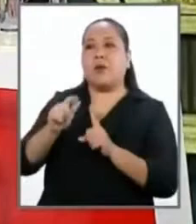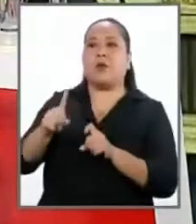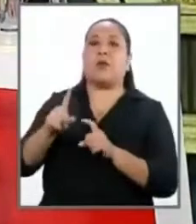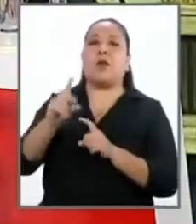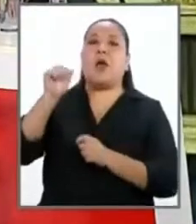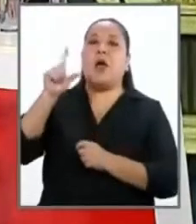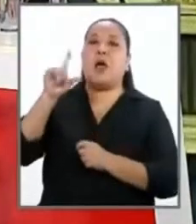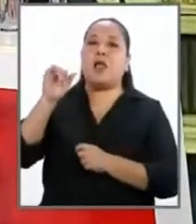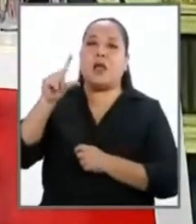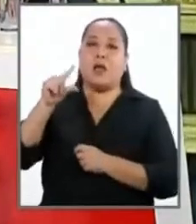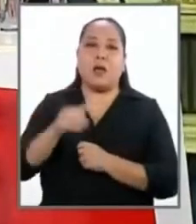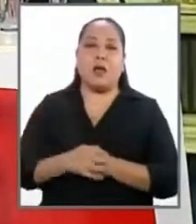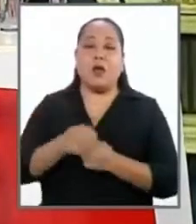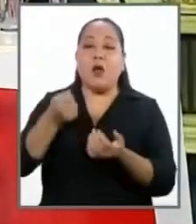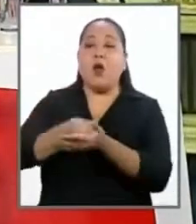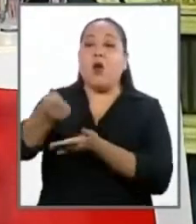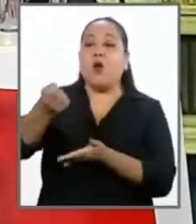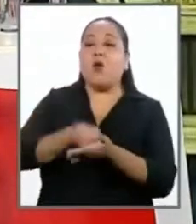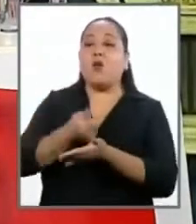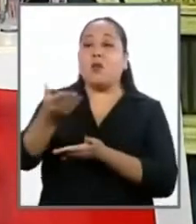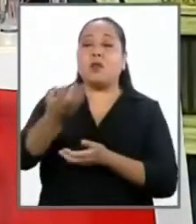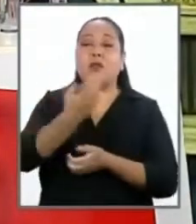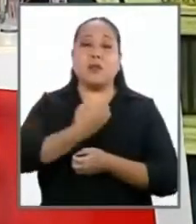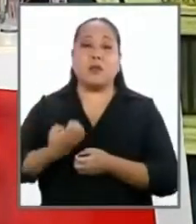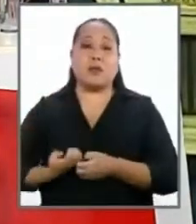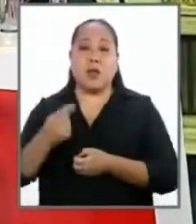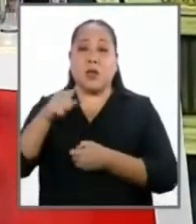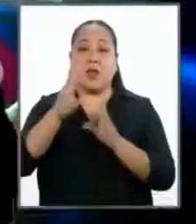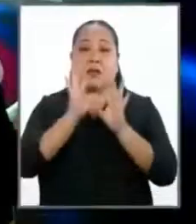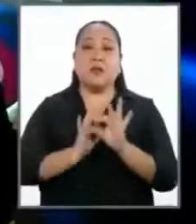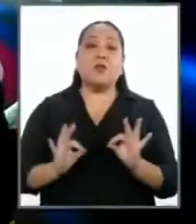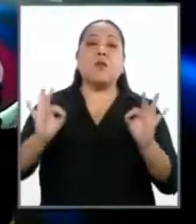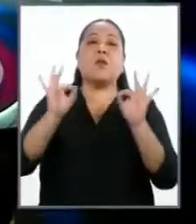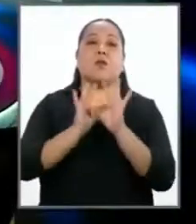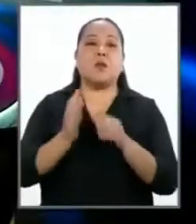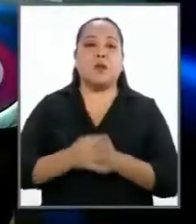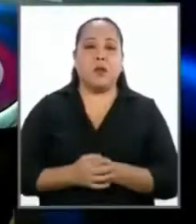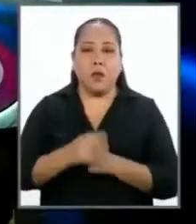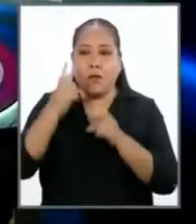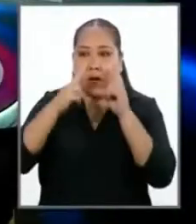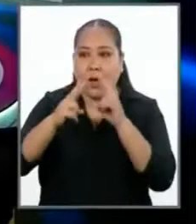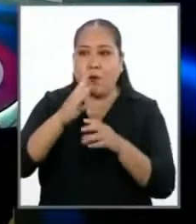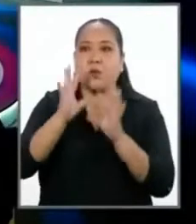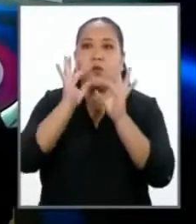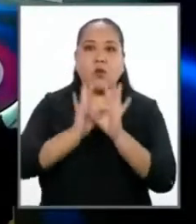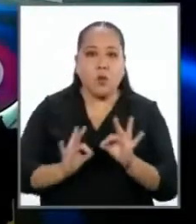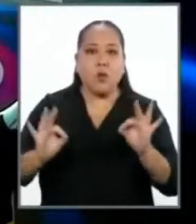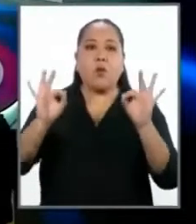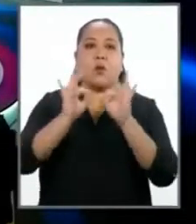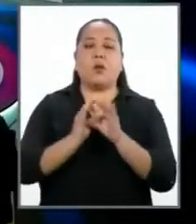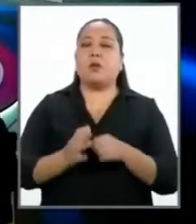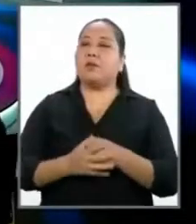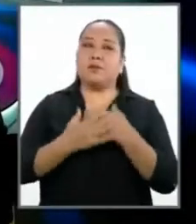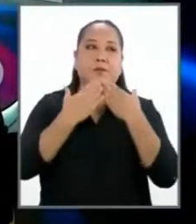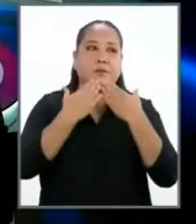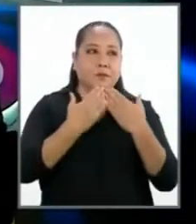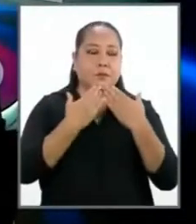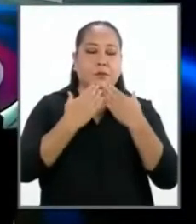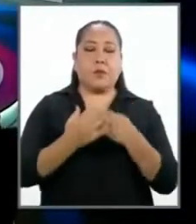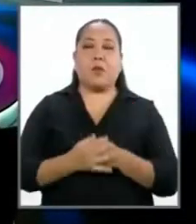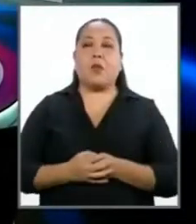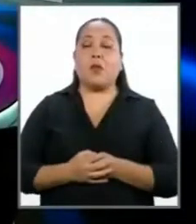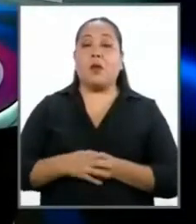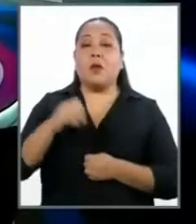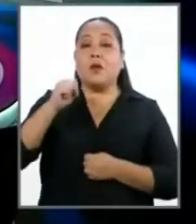tiene que ver con las contrataciones del Estado que es importante. Y vamos a lo importante. Gracias. ¿No? Lo que se